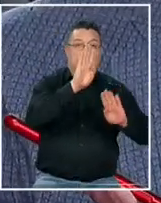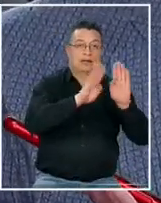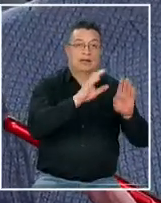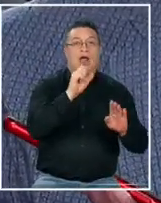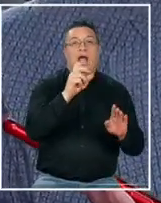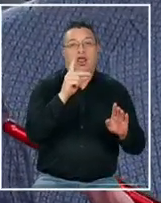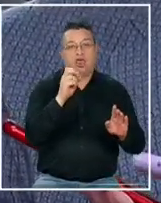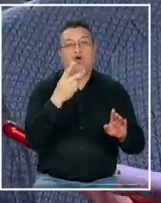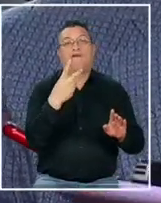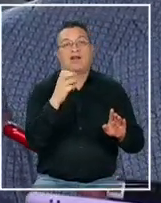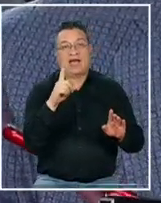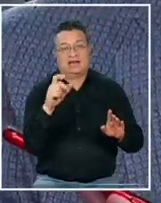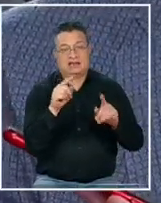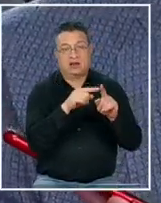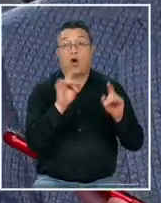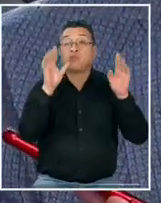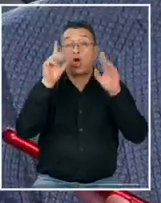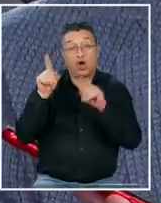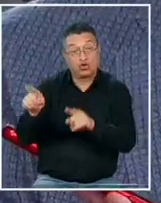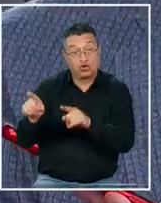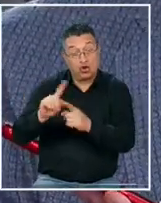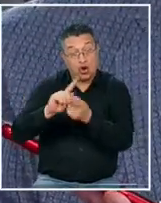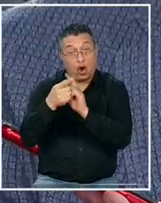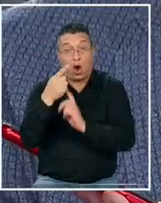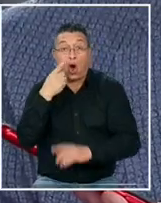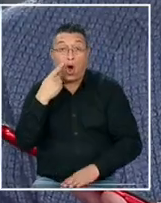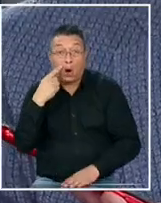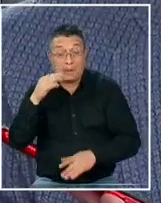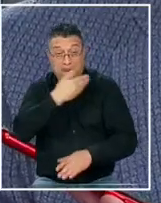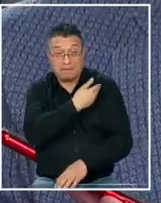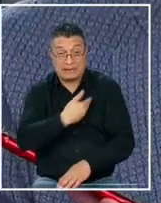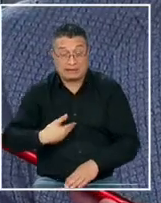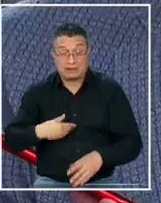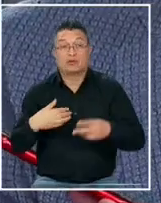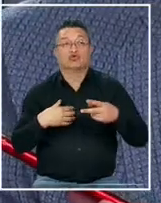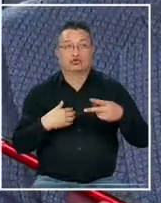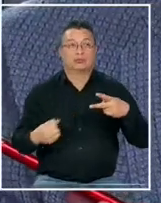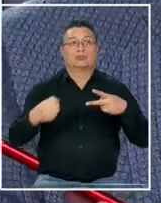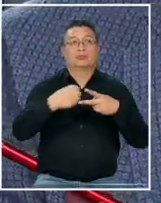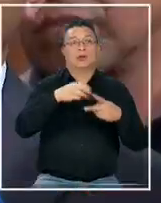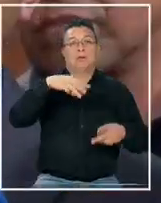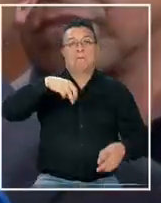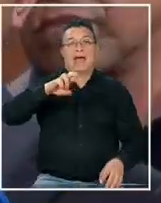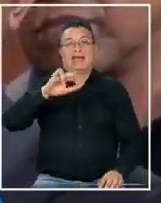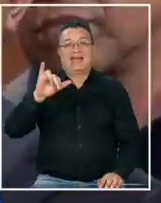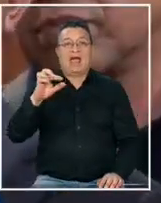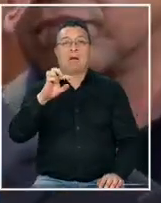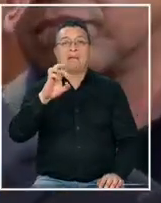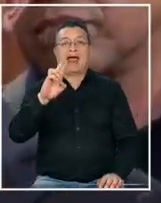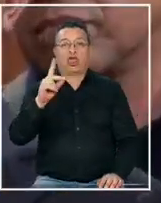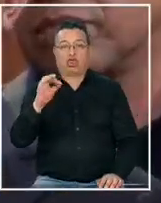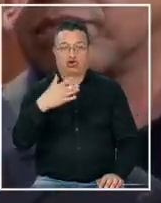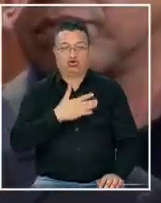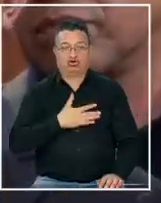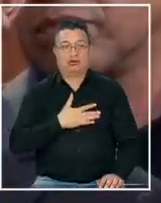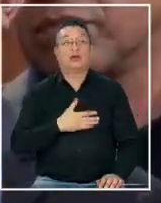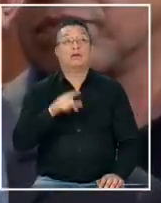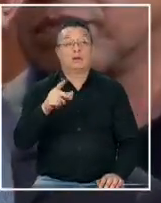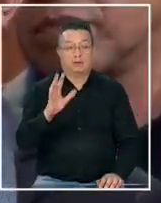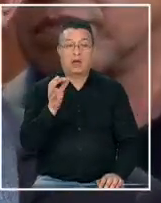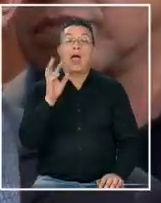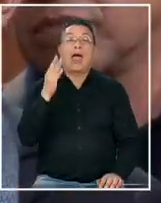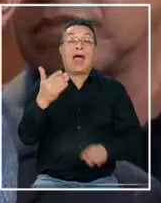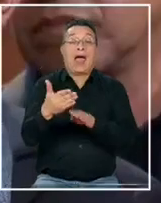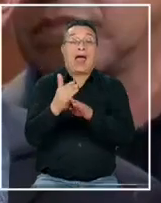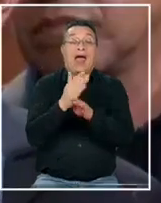Aldo Valle y en caso contrario, si es hombre, sería yo, María Pardo. Le vamos a comunicar sin duda también antes